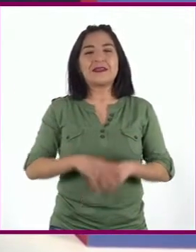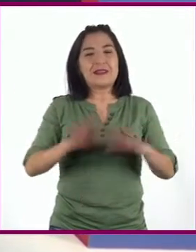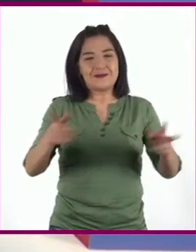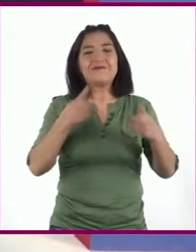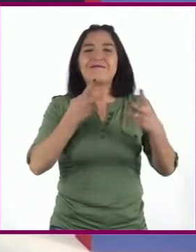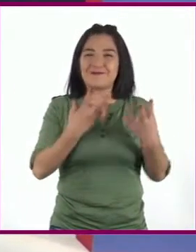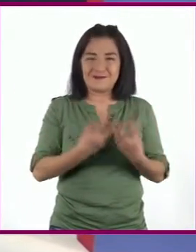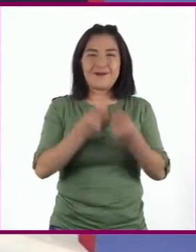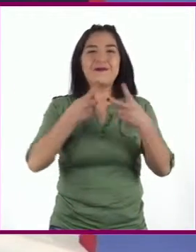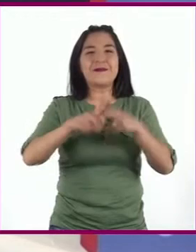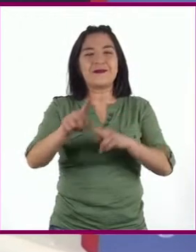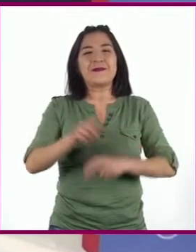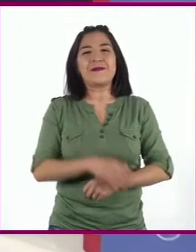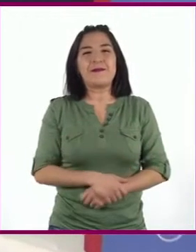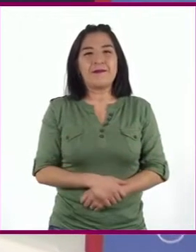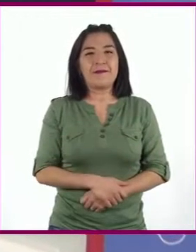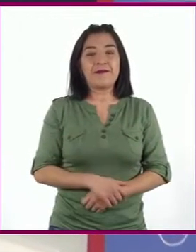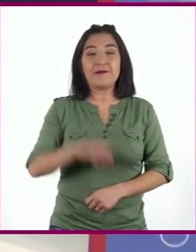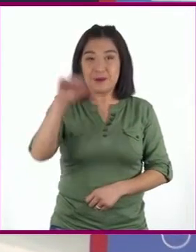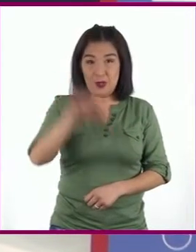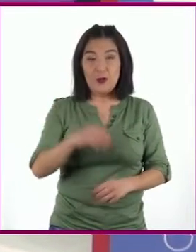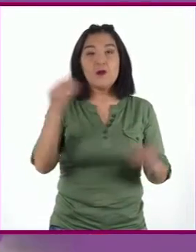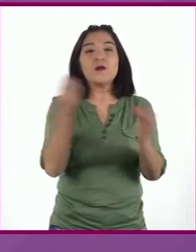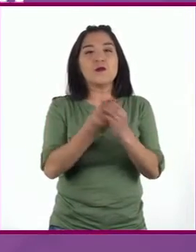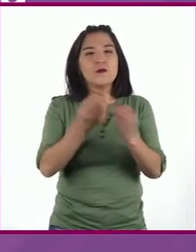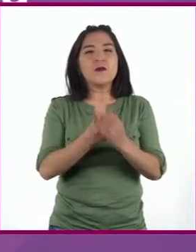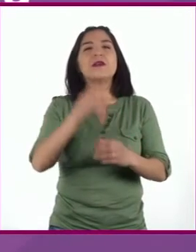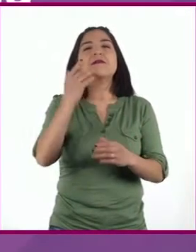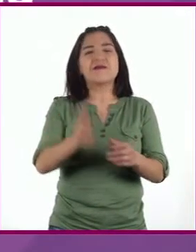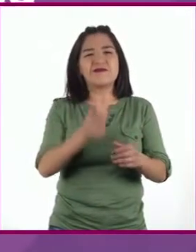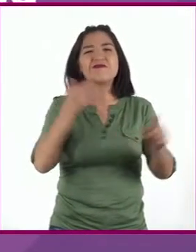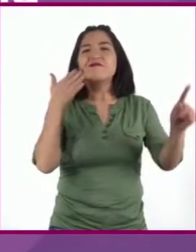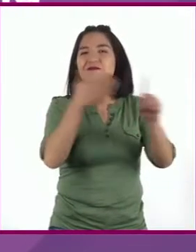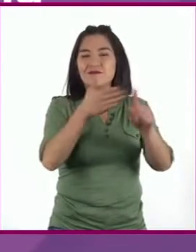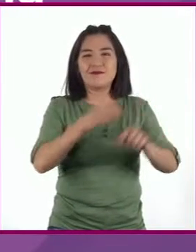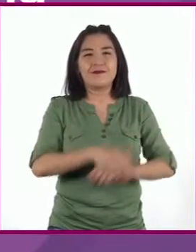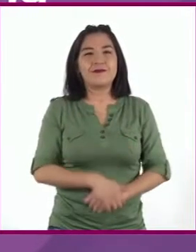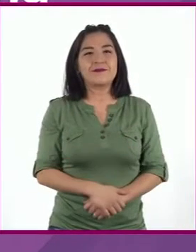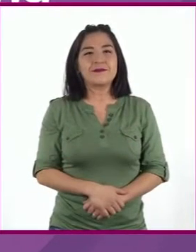juntos! En esta sesión, el aprendizaje esperado es